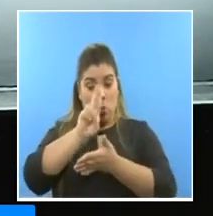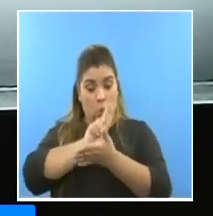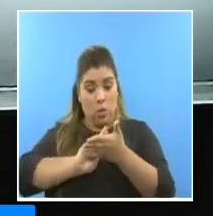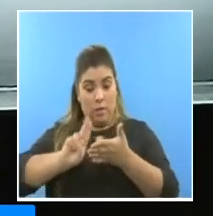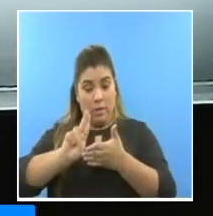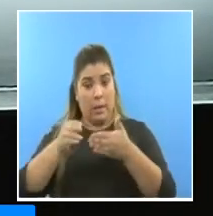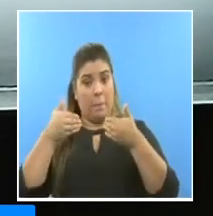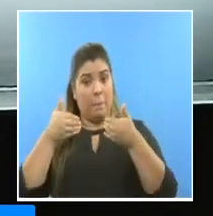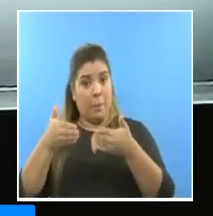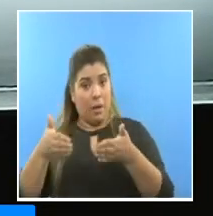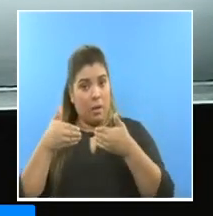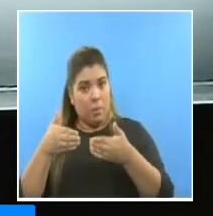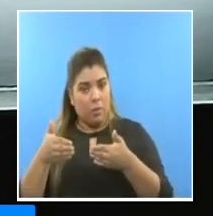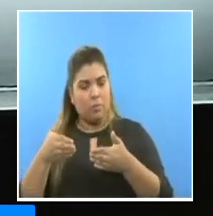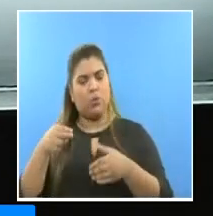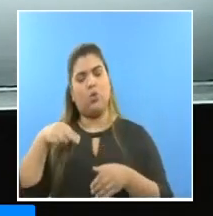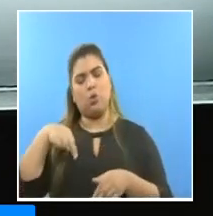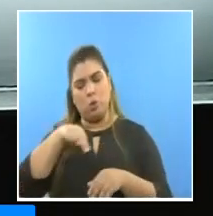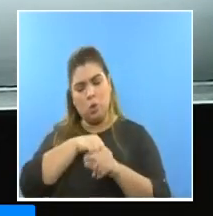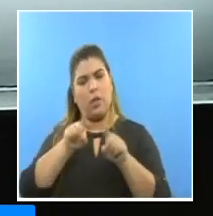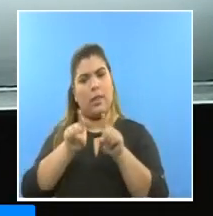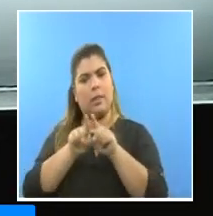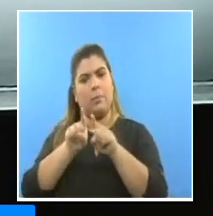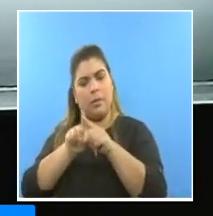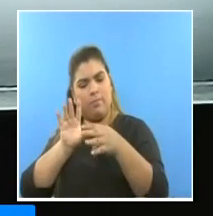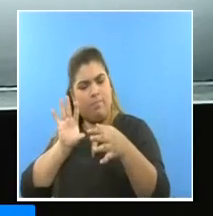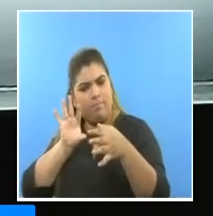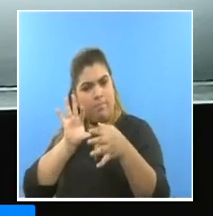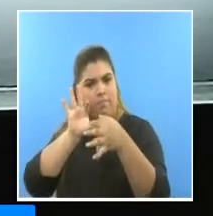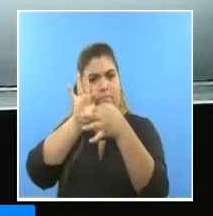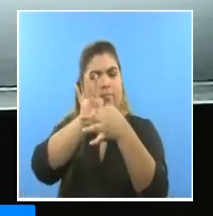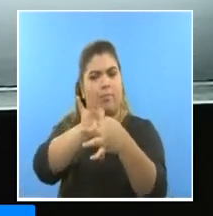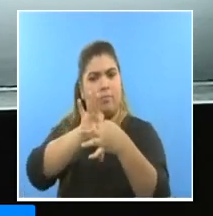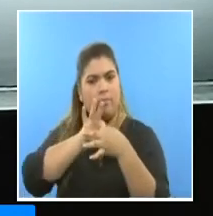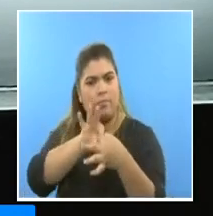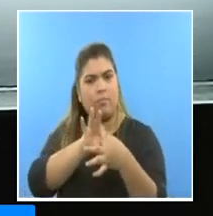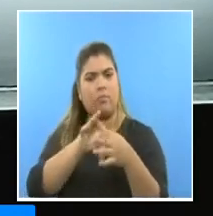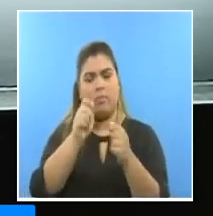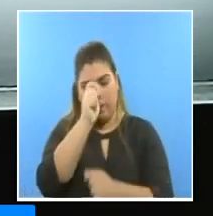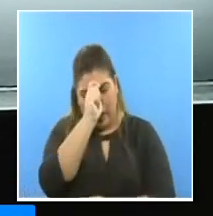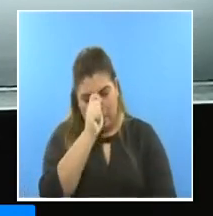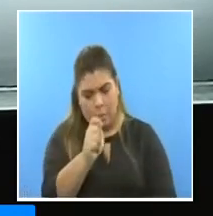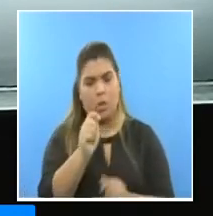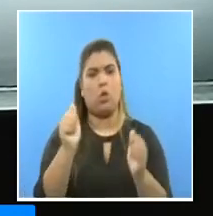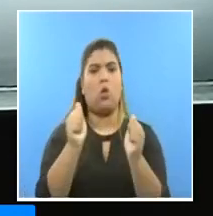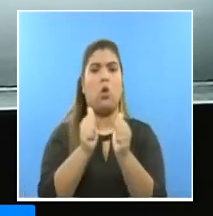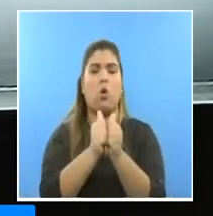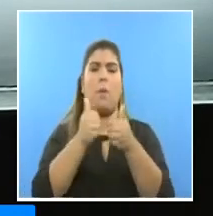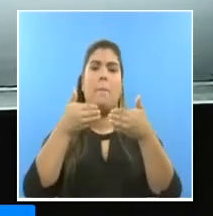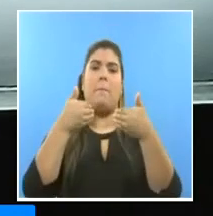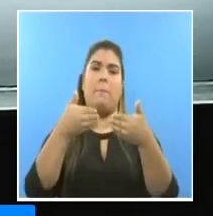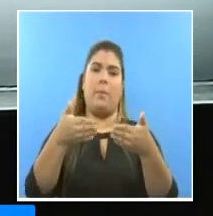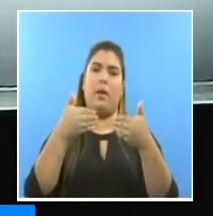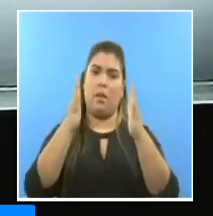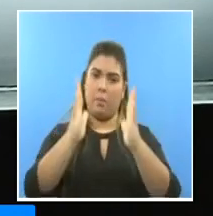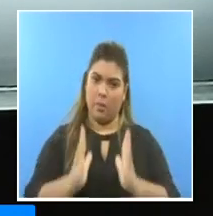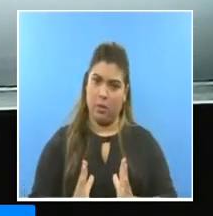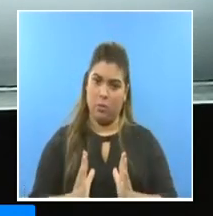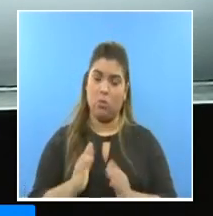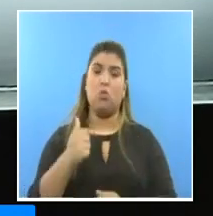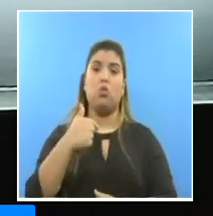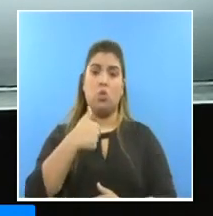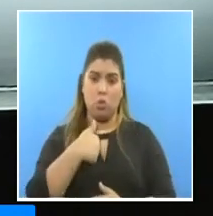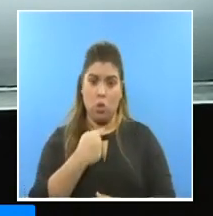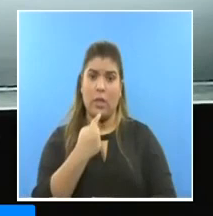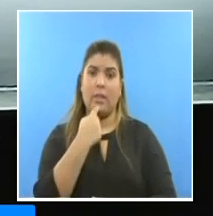nuestra solidaridad con el pueblo de Panamá y quisiera decirles que